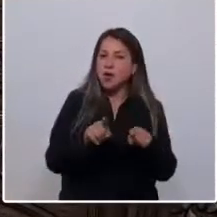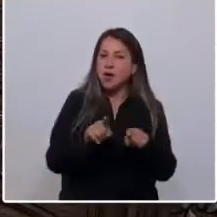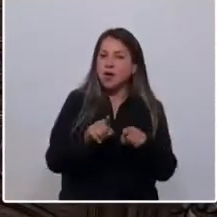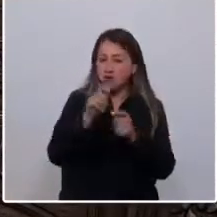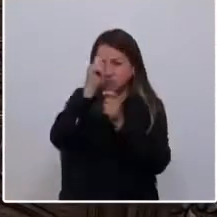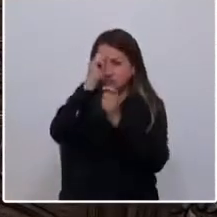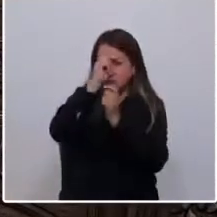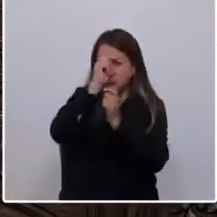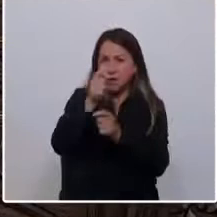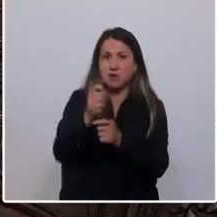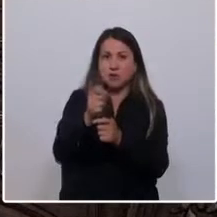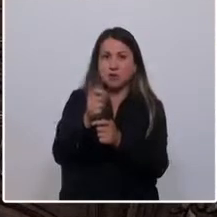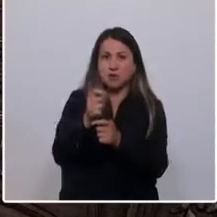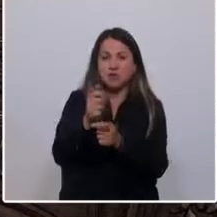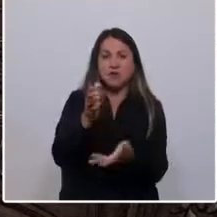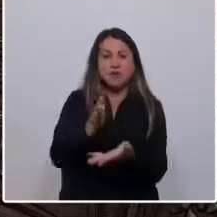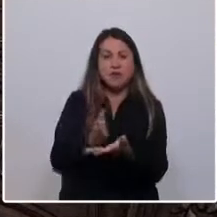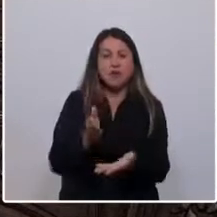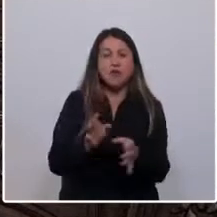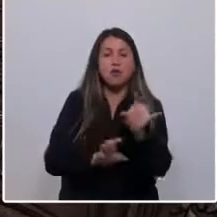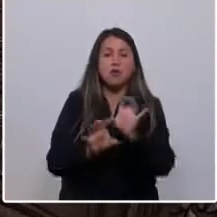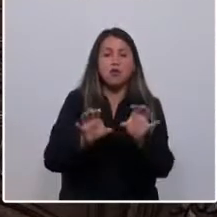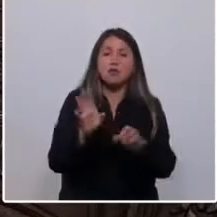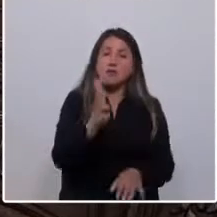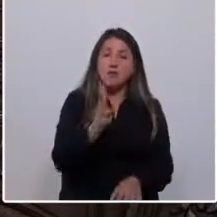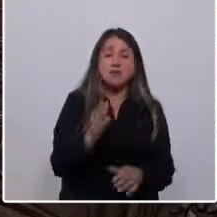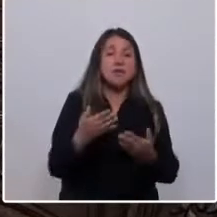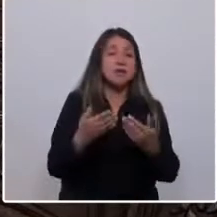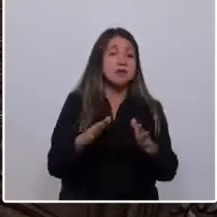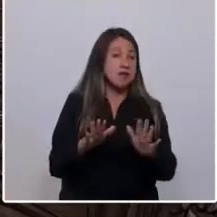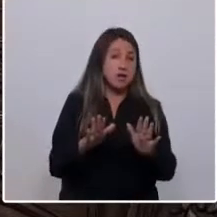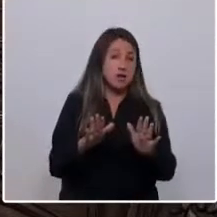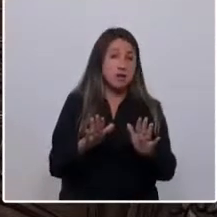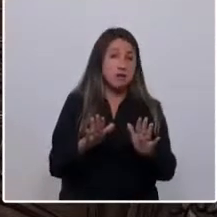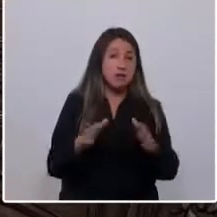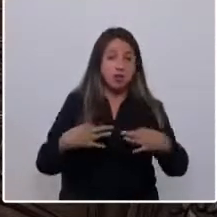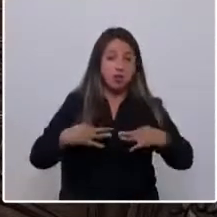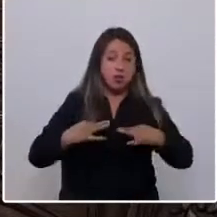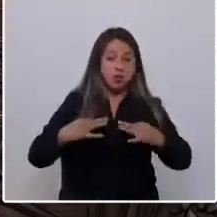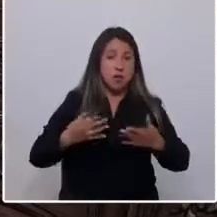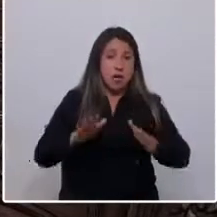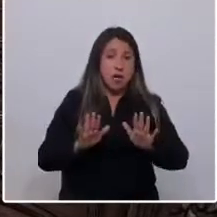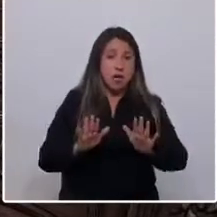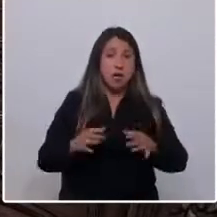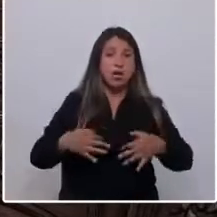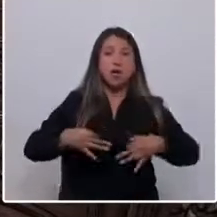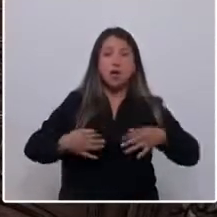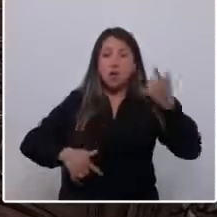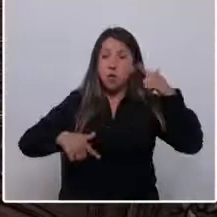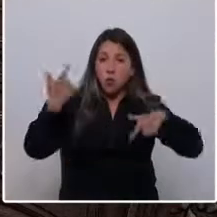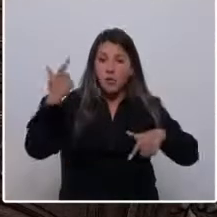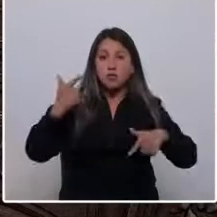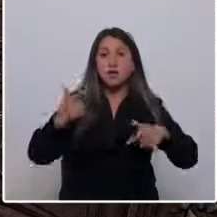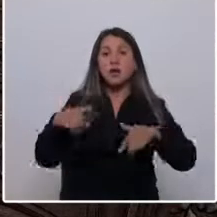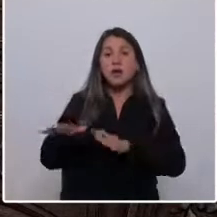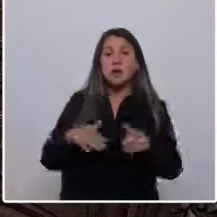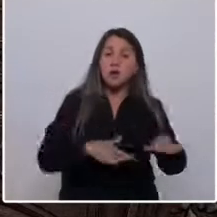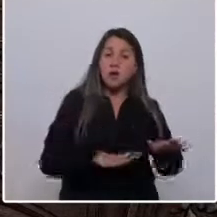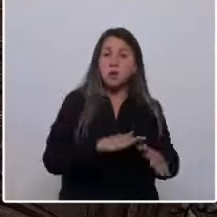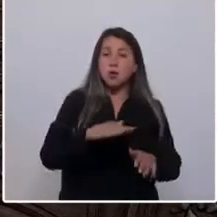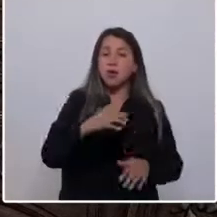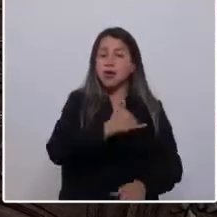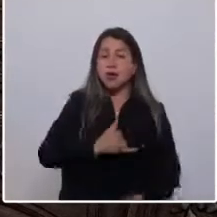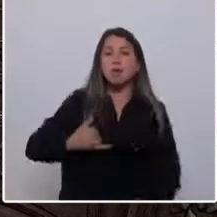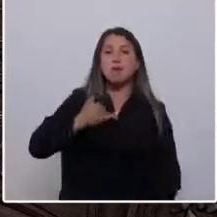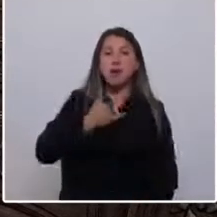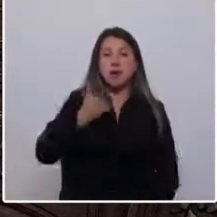Tenemos que reconocer desde cosas tan básicas como la libertad de poder vestir nuestro atuendo, los trajes de huaso, los trajes rapanuís, mapucha, aymara y